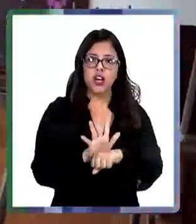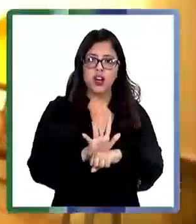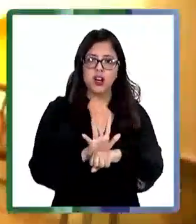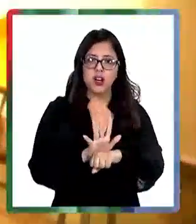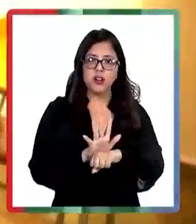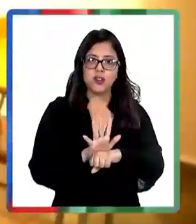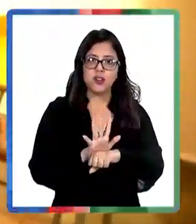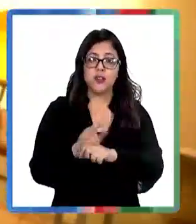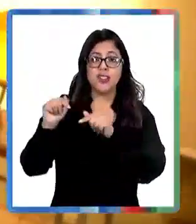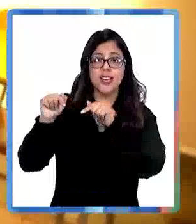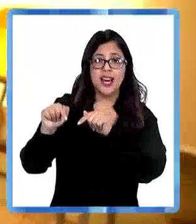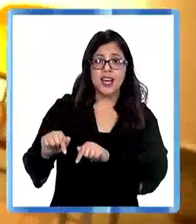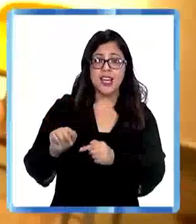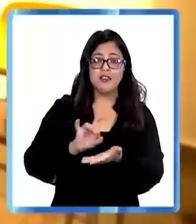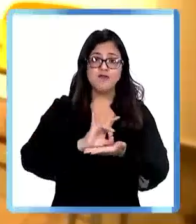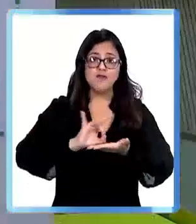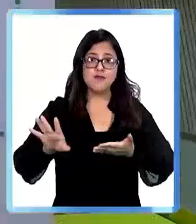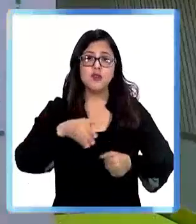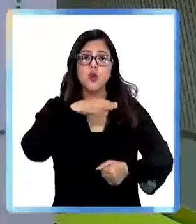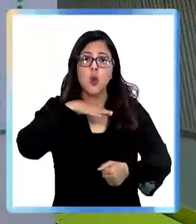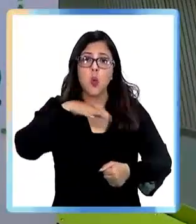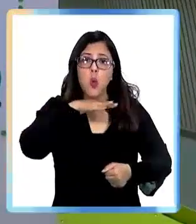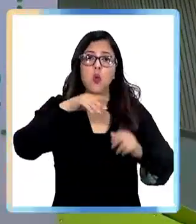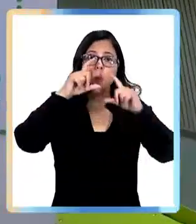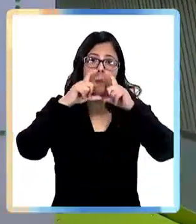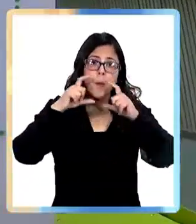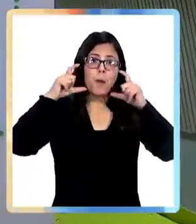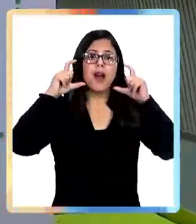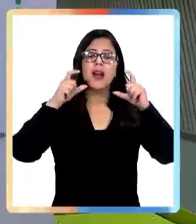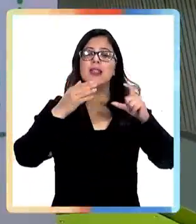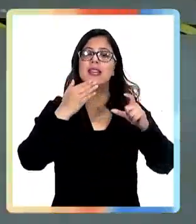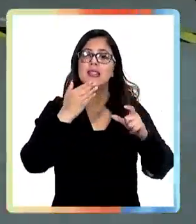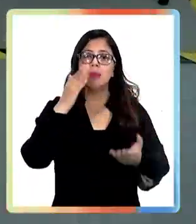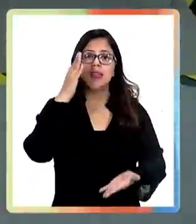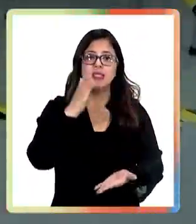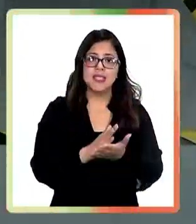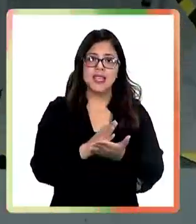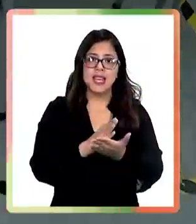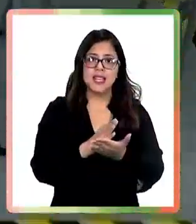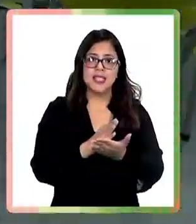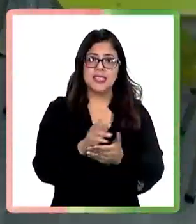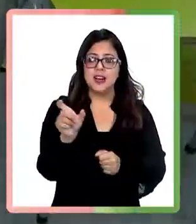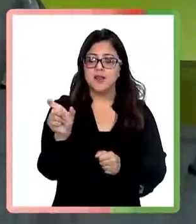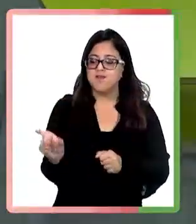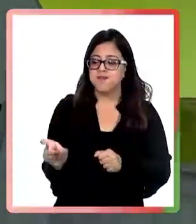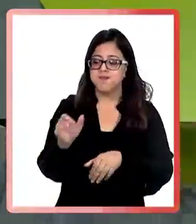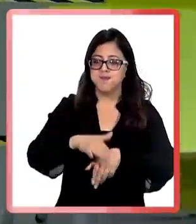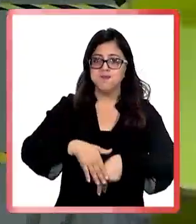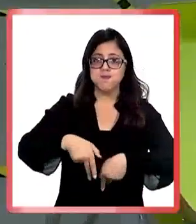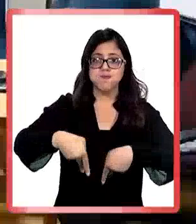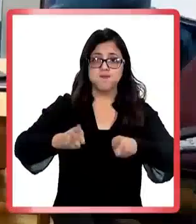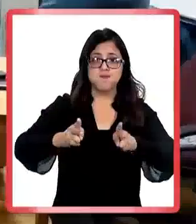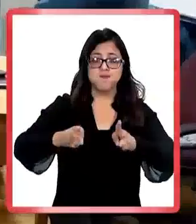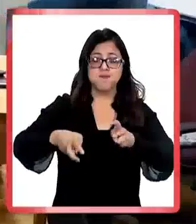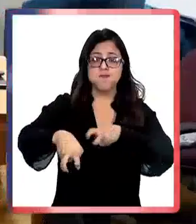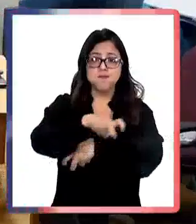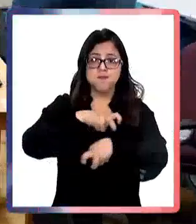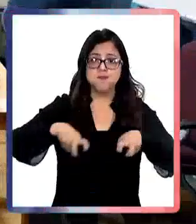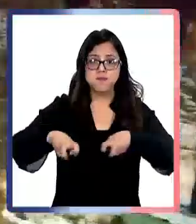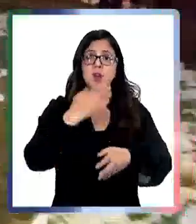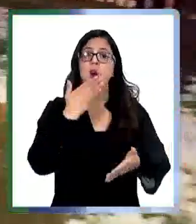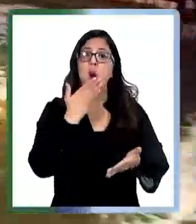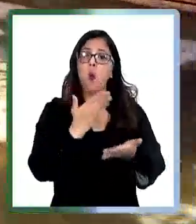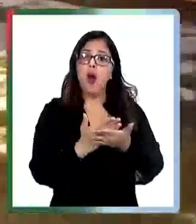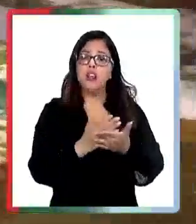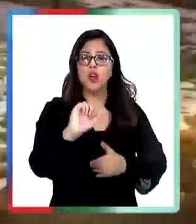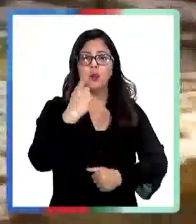-19, donde se elimina el uso de la mascarilla y la exigencia del pase de movilidad a partir del 1